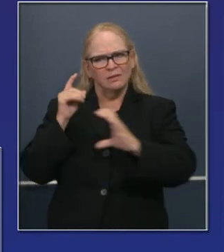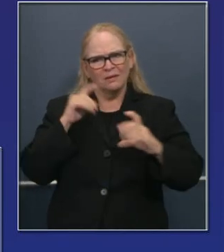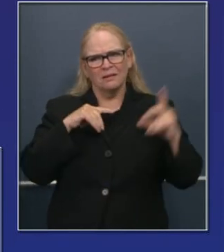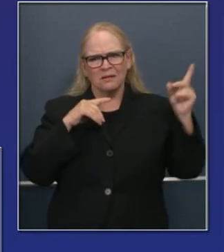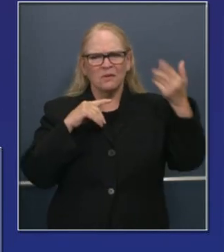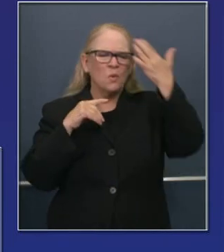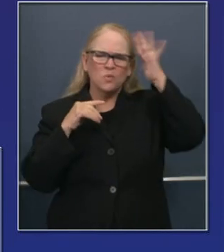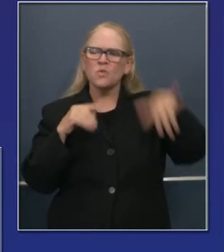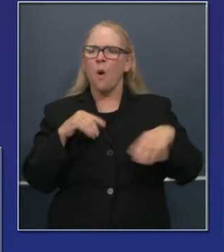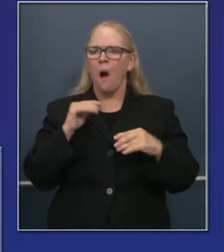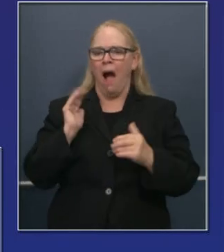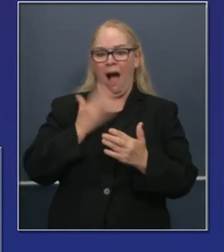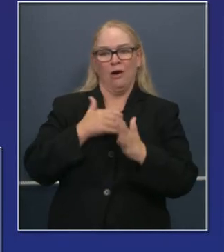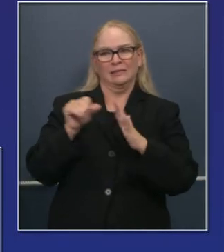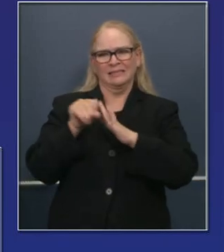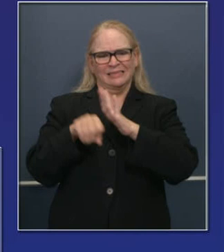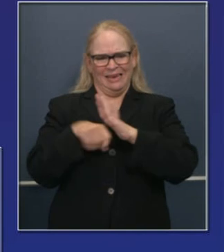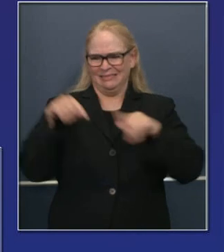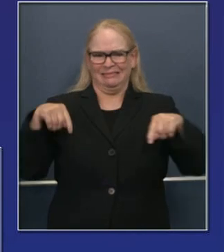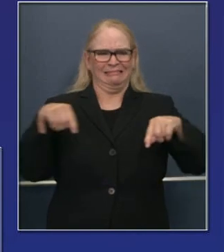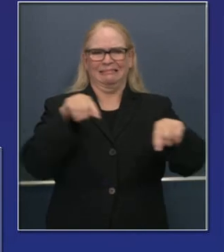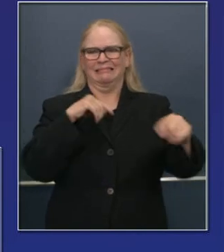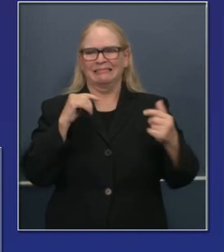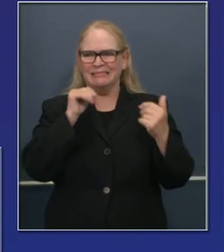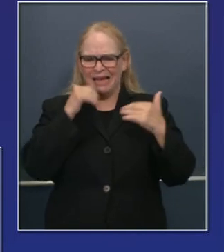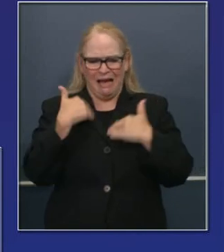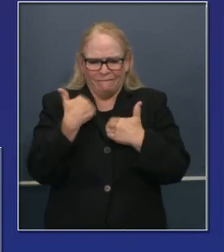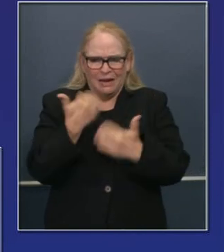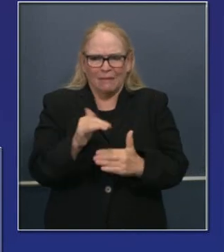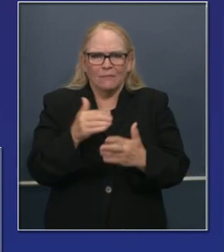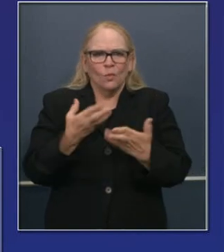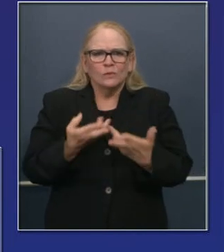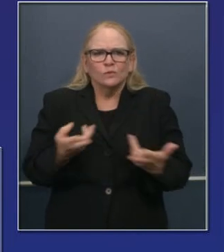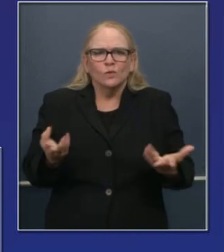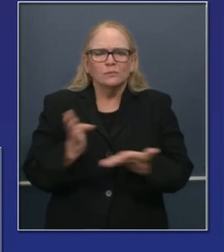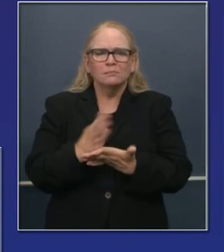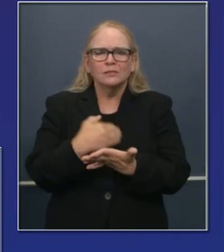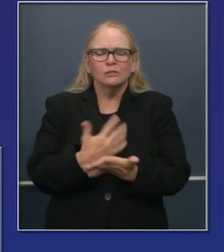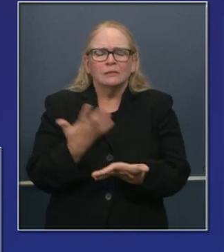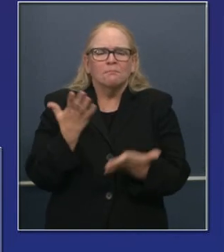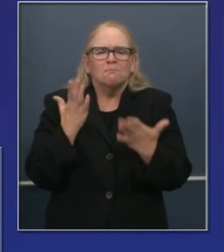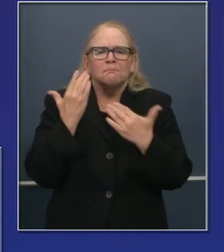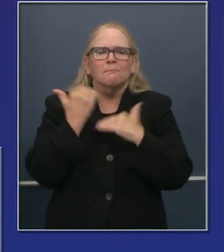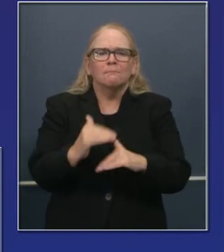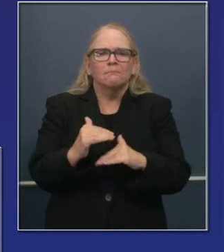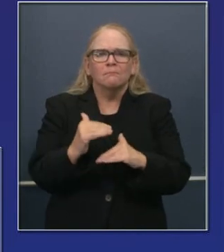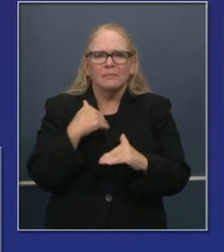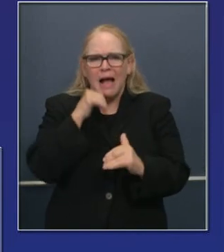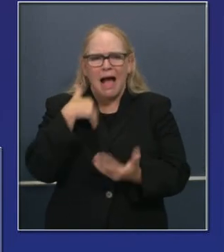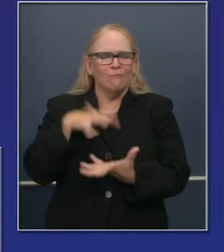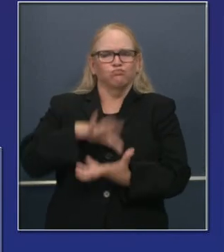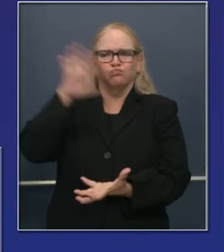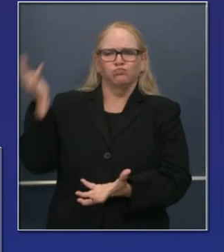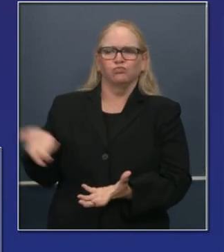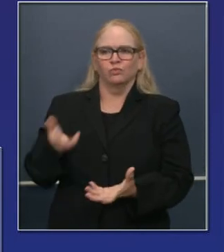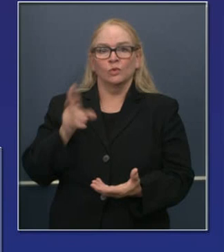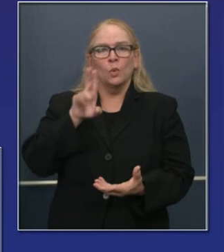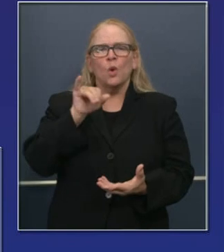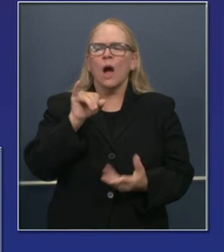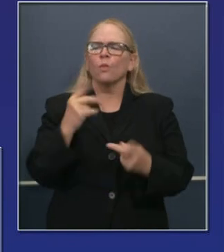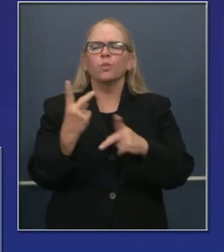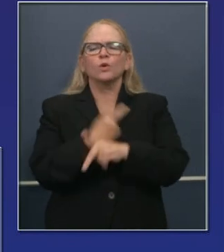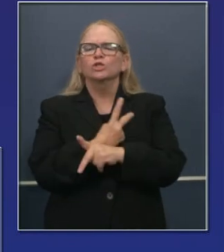las limitaciones de recursos y de dinero de los estados en un momento de crisis. Tenemos un índice de